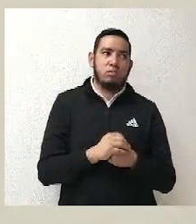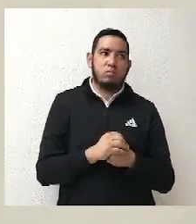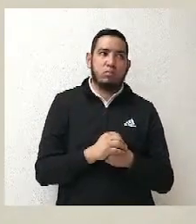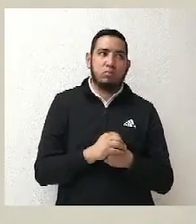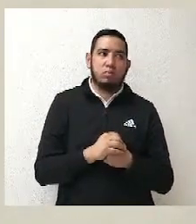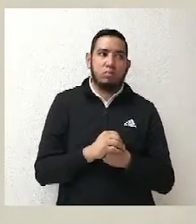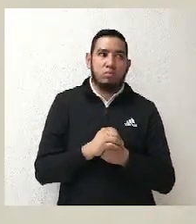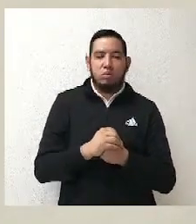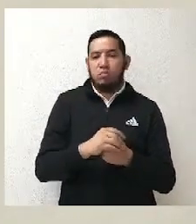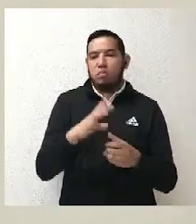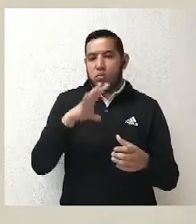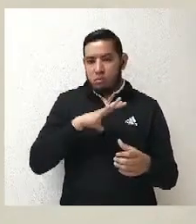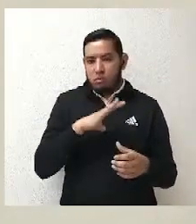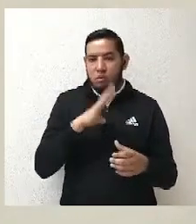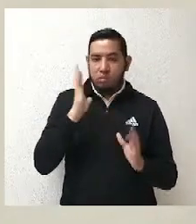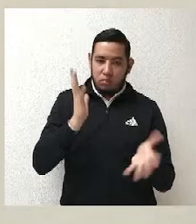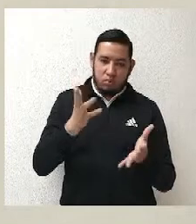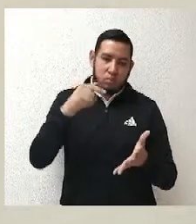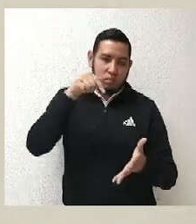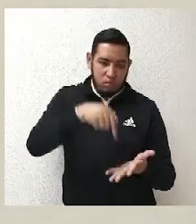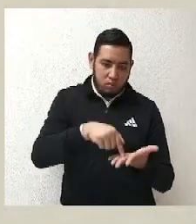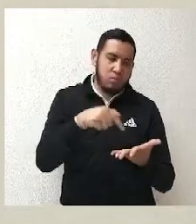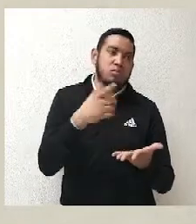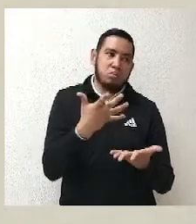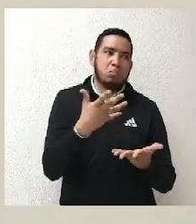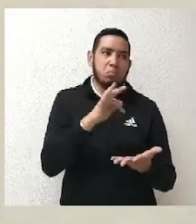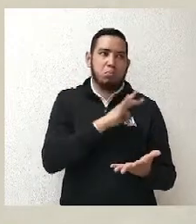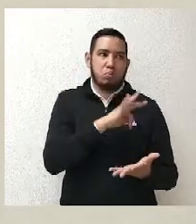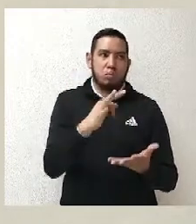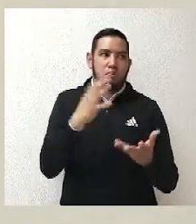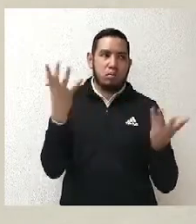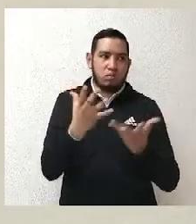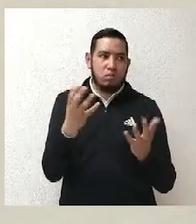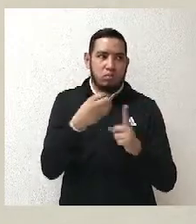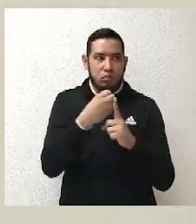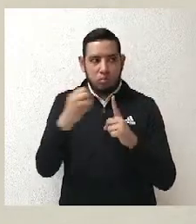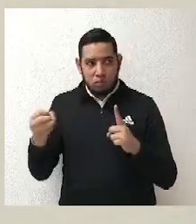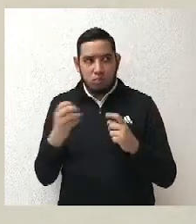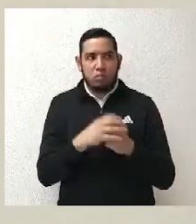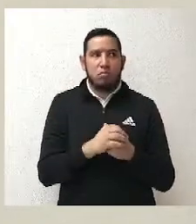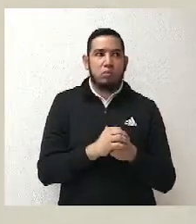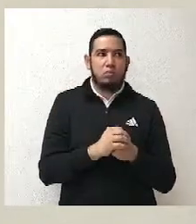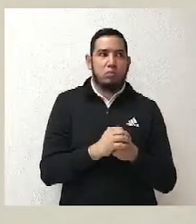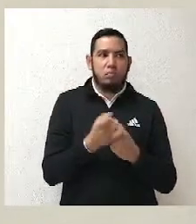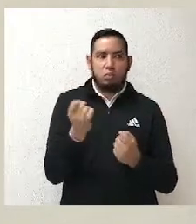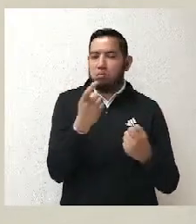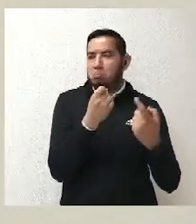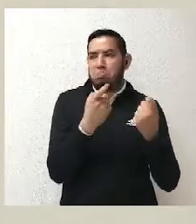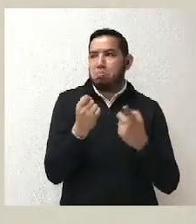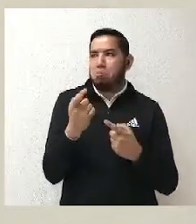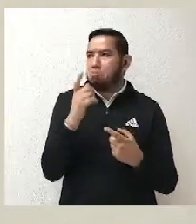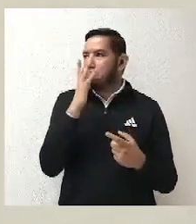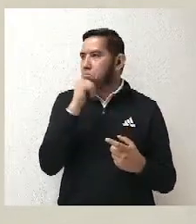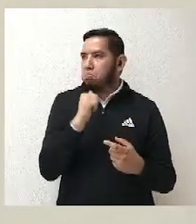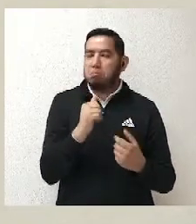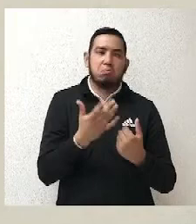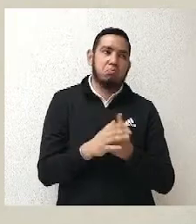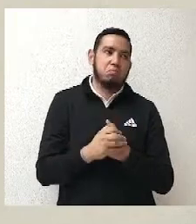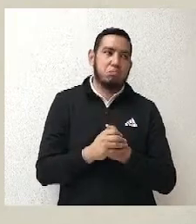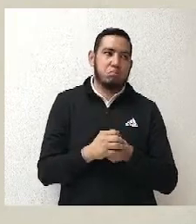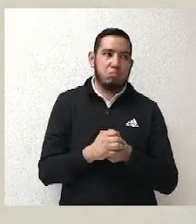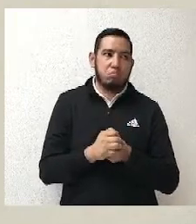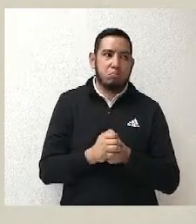efectivamente, si alguien gana conforme a su normativa interna, conforme a sus estatutos, pues es lo que se puede proteger en un juicio,